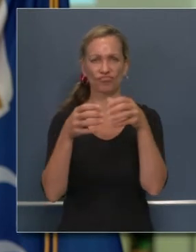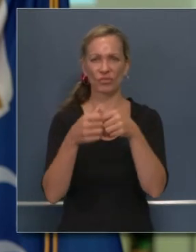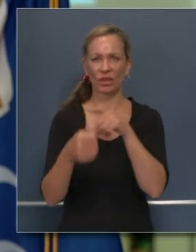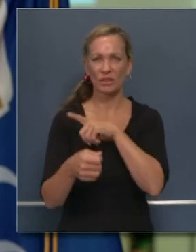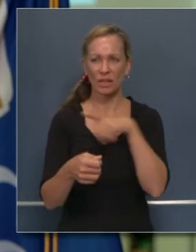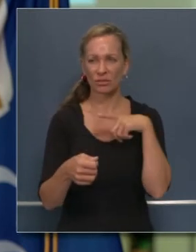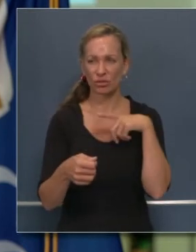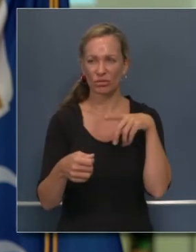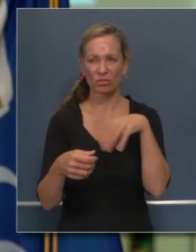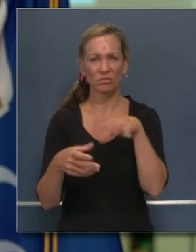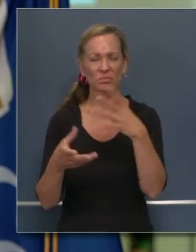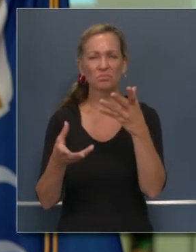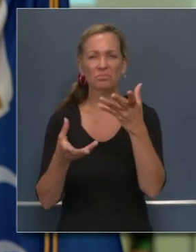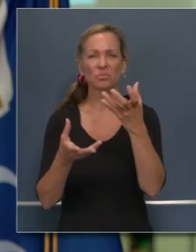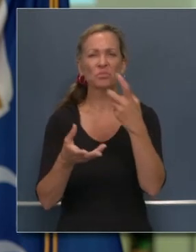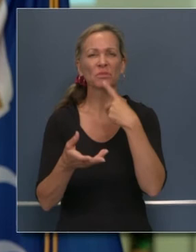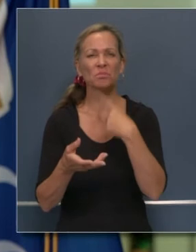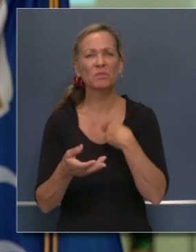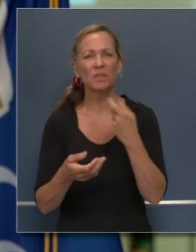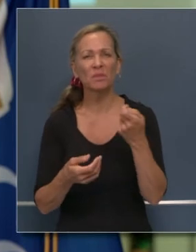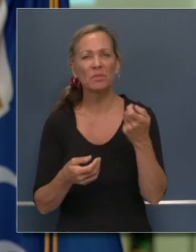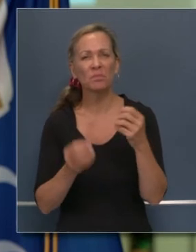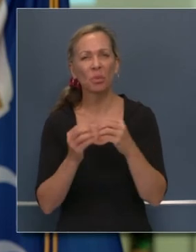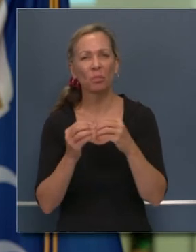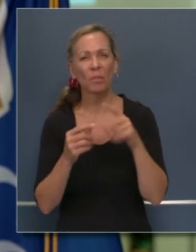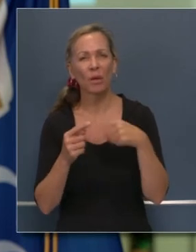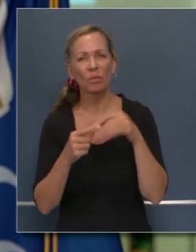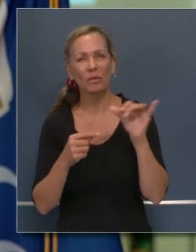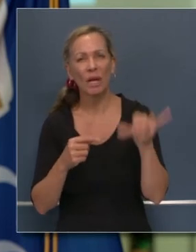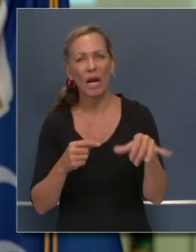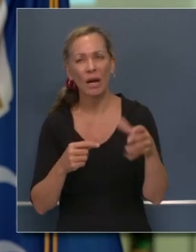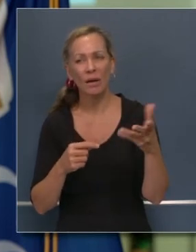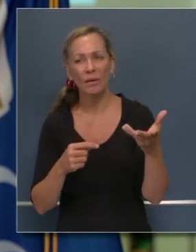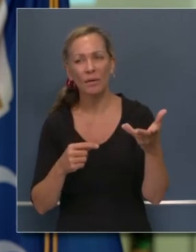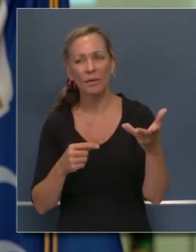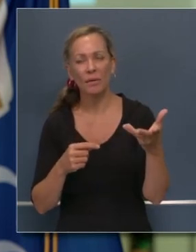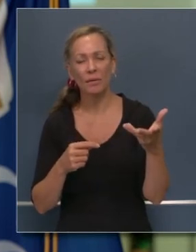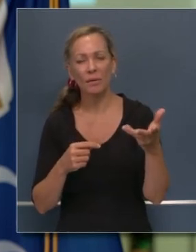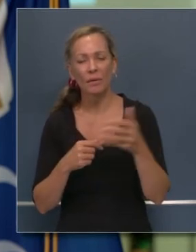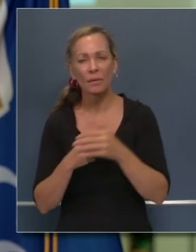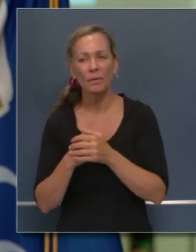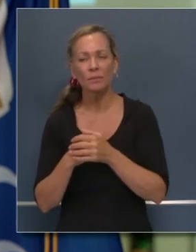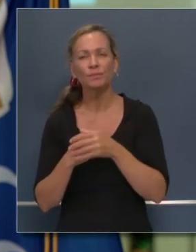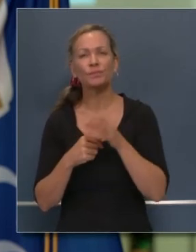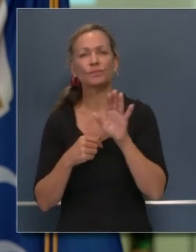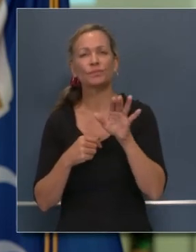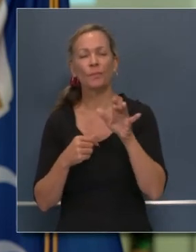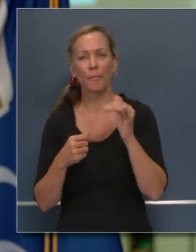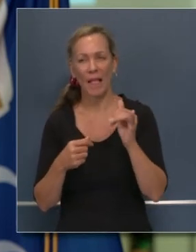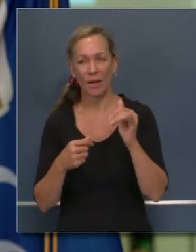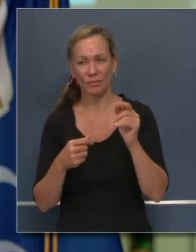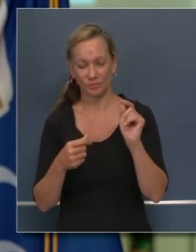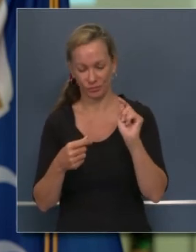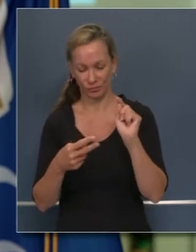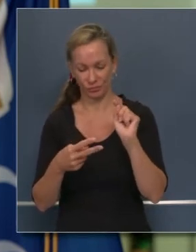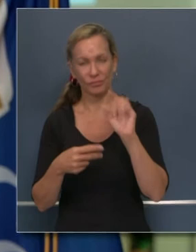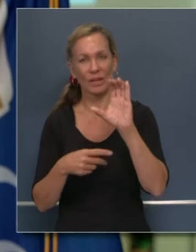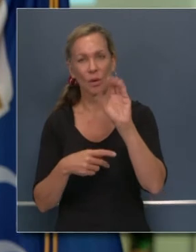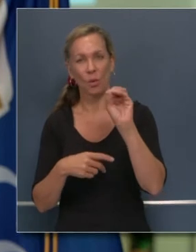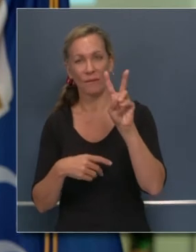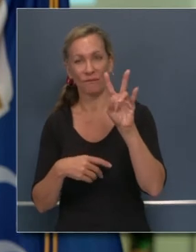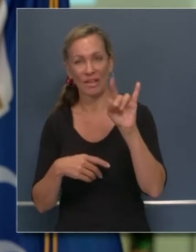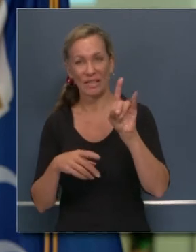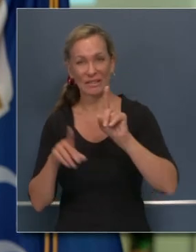información. Nos gustaría saber cómo podemos intervenir en cuanto a la pandemia, el tipo de